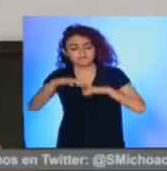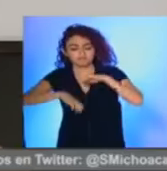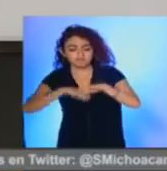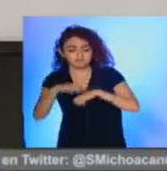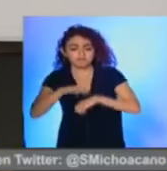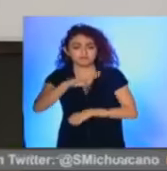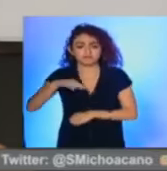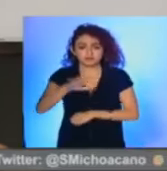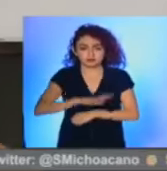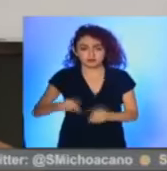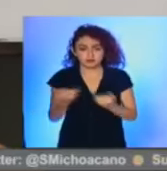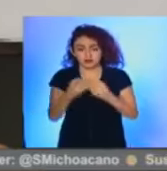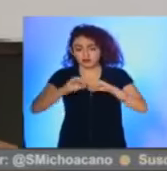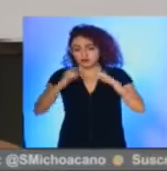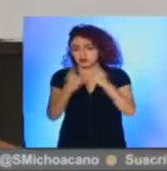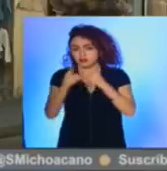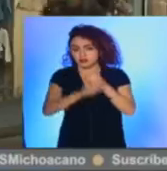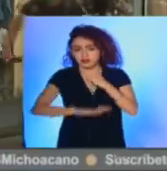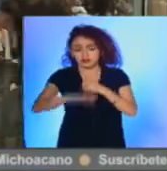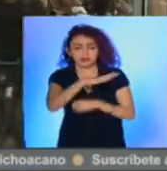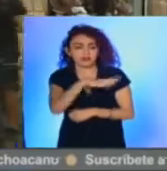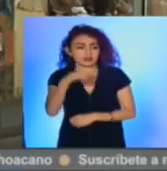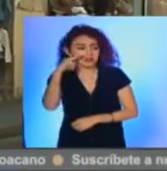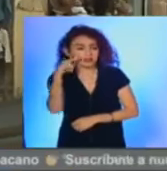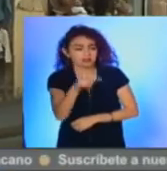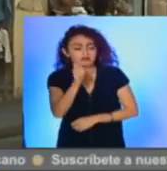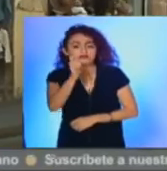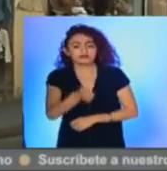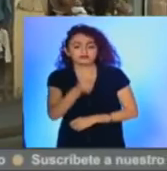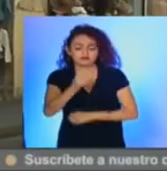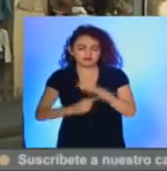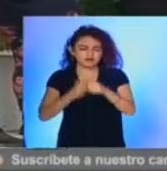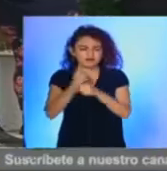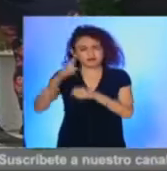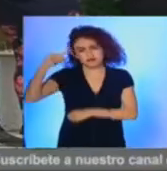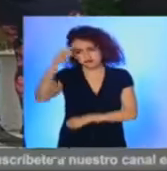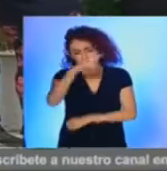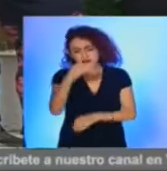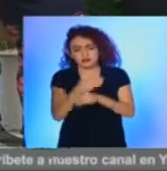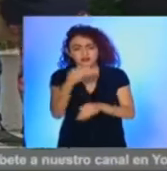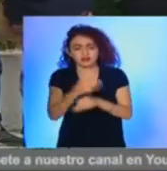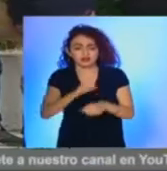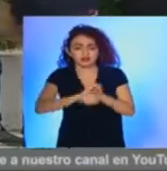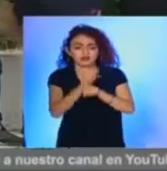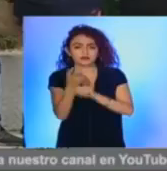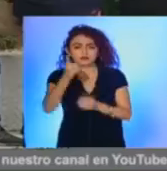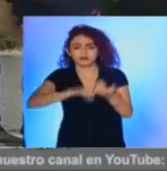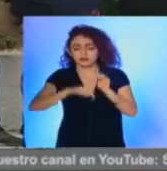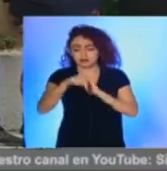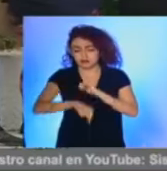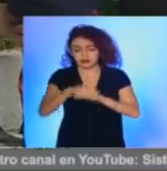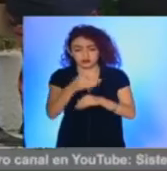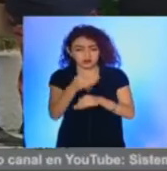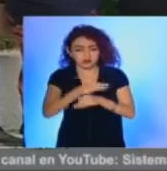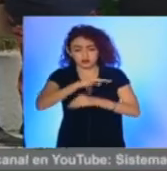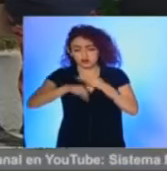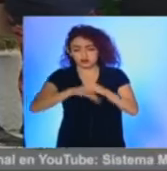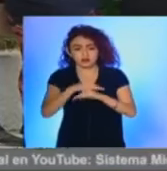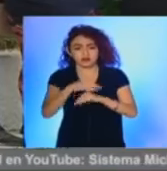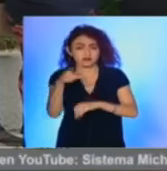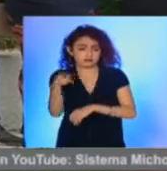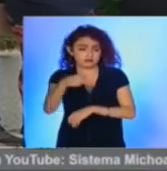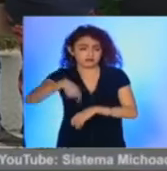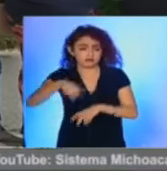empresarios michoacanos y sociedad en general, ya que dijo es un año difícil por la pandemia, sobre todo para todas